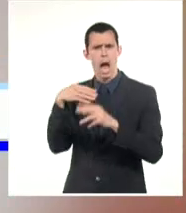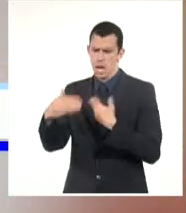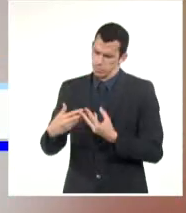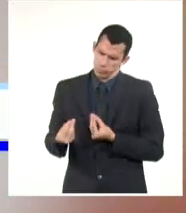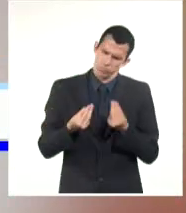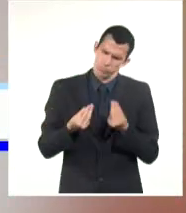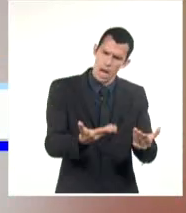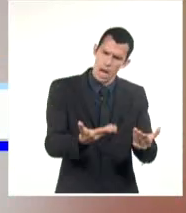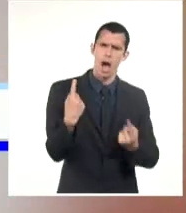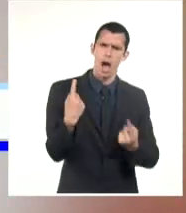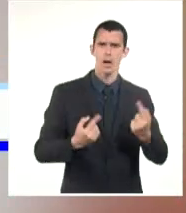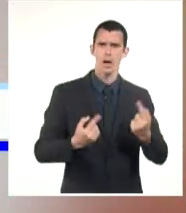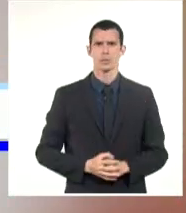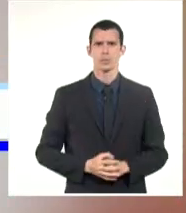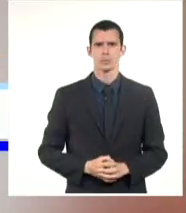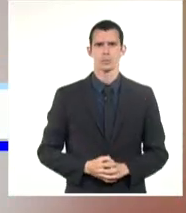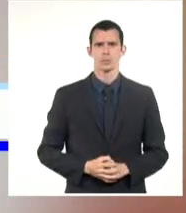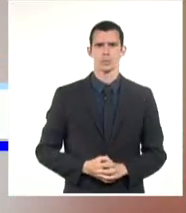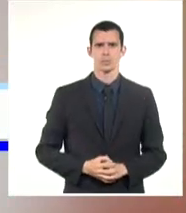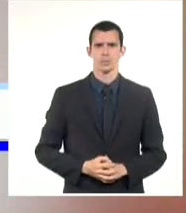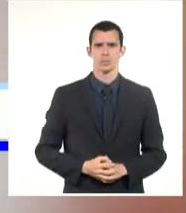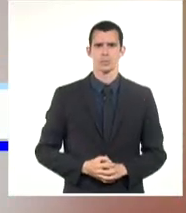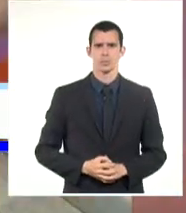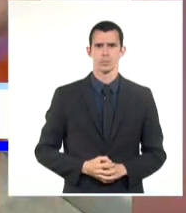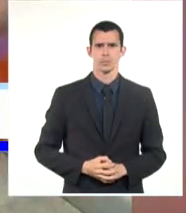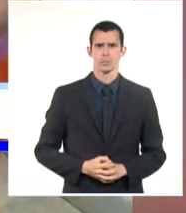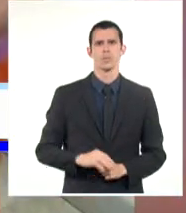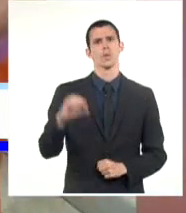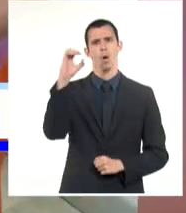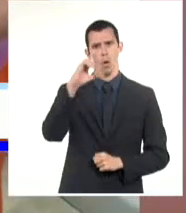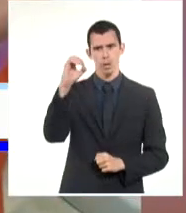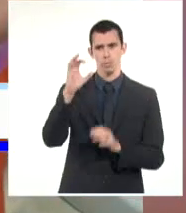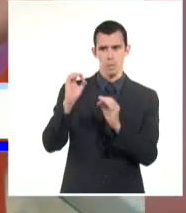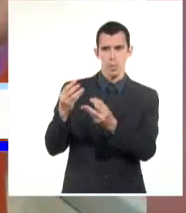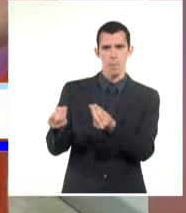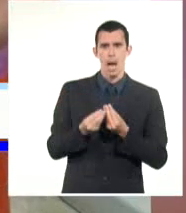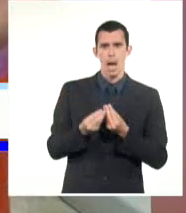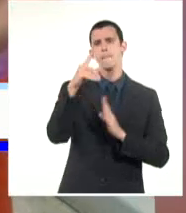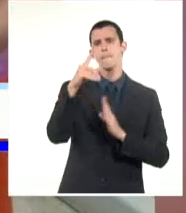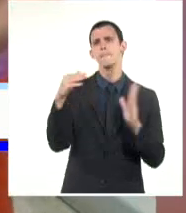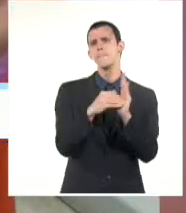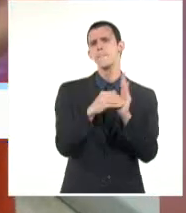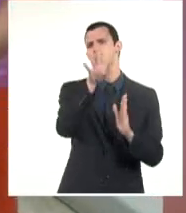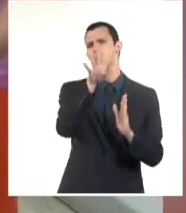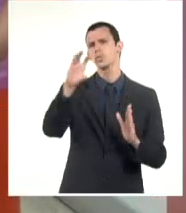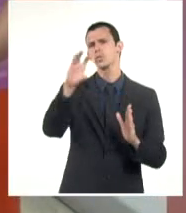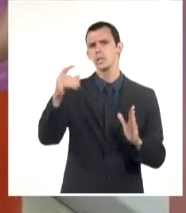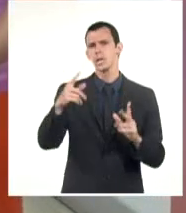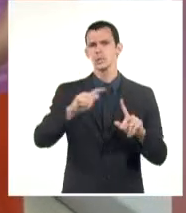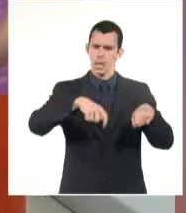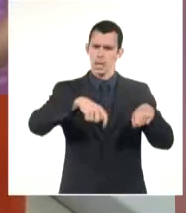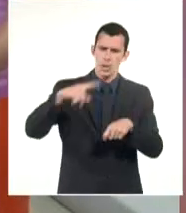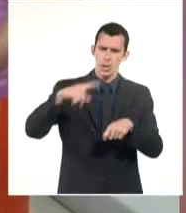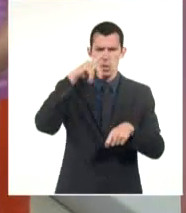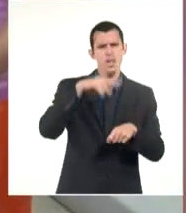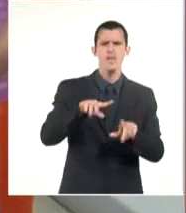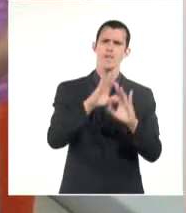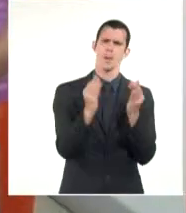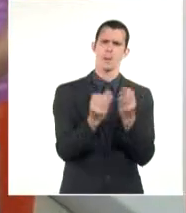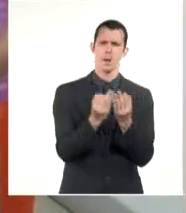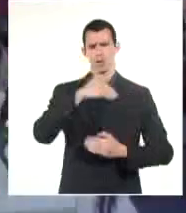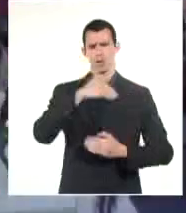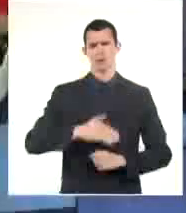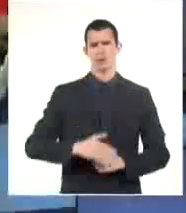las mencionadas organizaciones, también se entregan 1.400 pares de zapatos a los hogares de niños sin amparo familiar